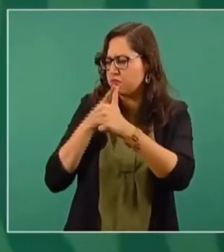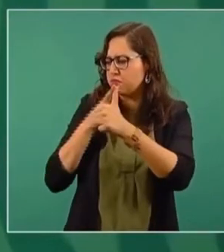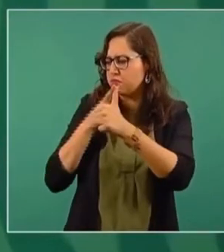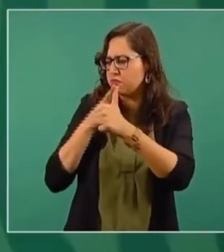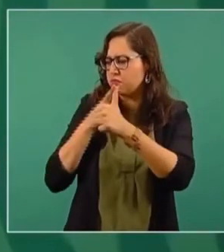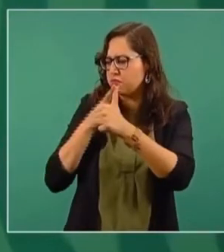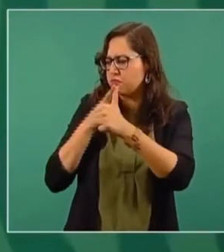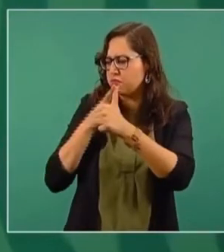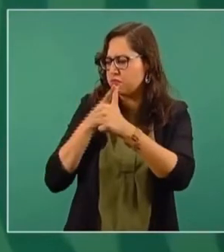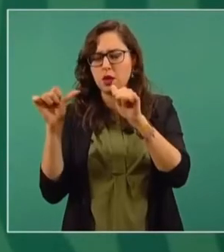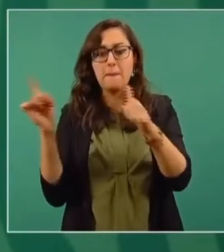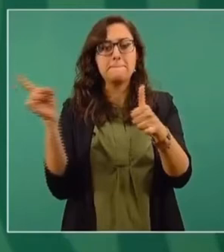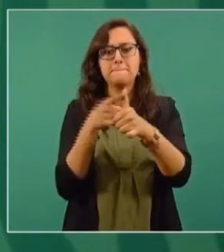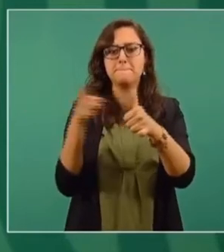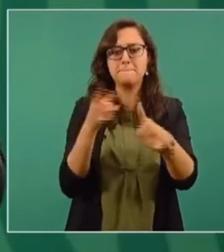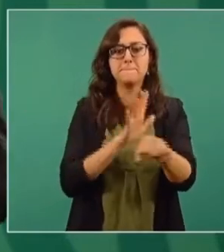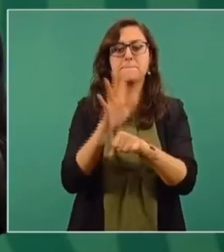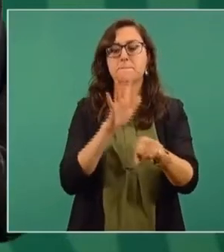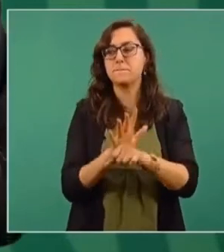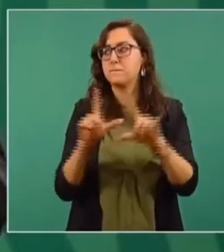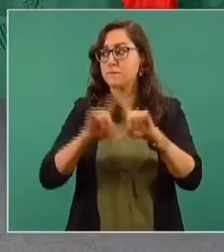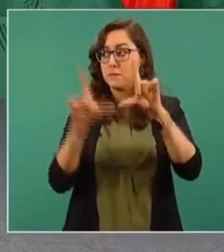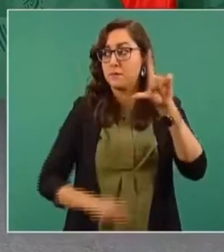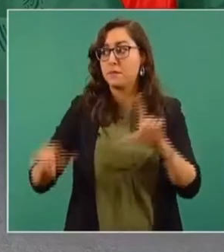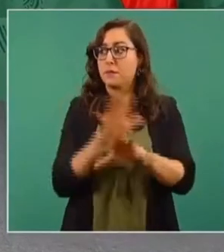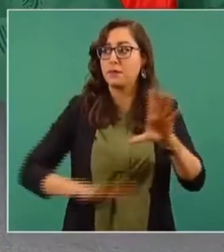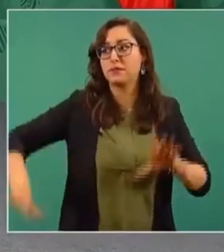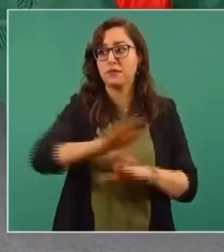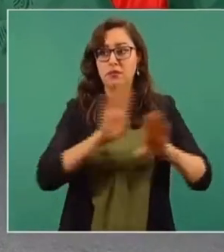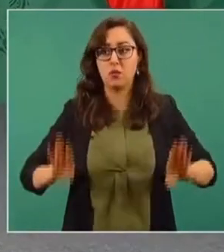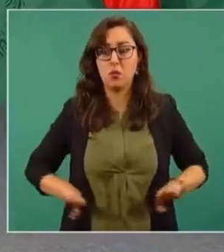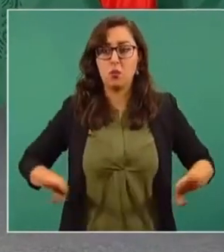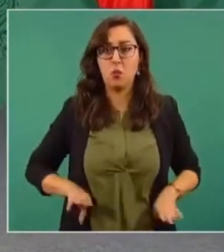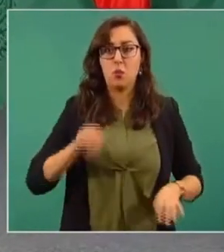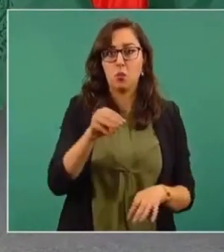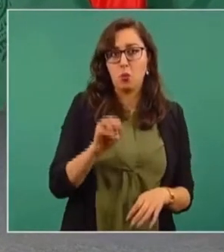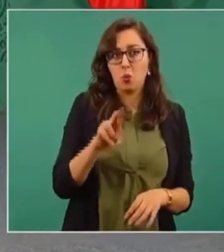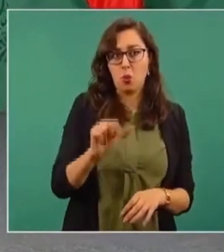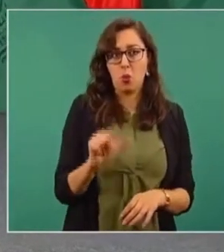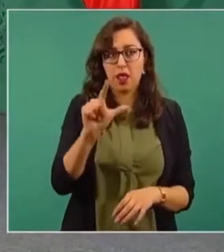Primero, moralizar al país, acabar con la corrupción,